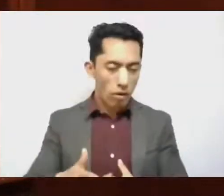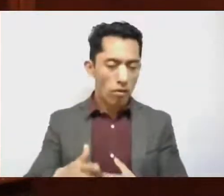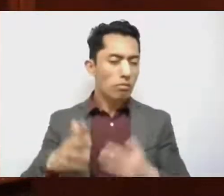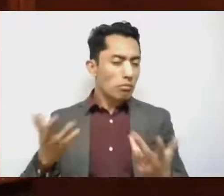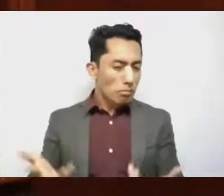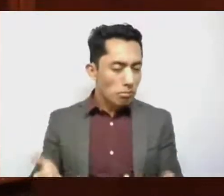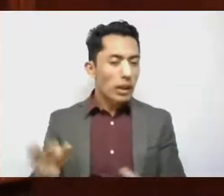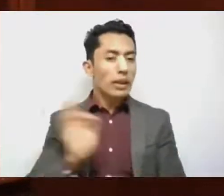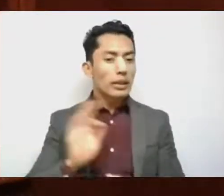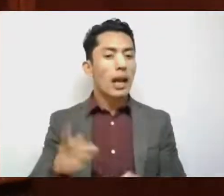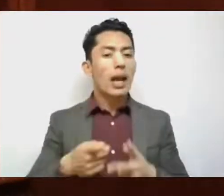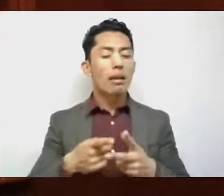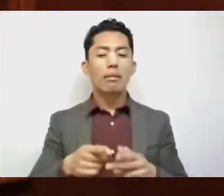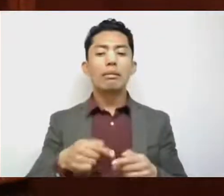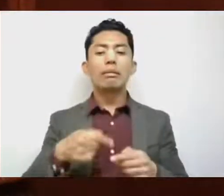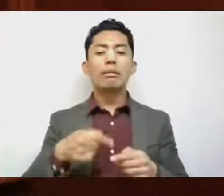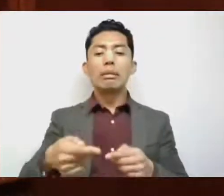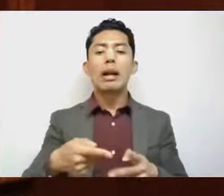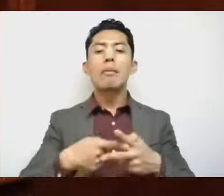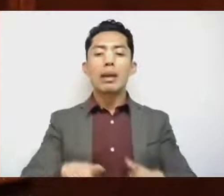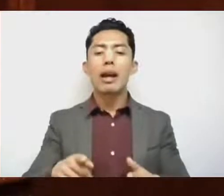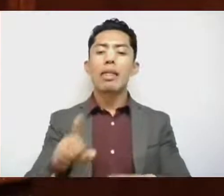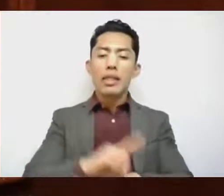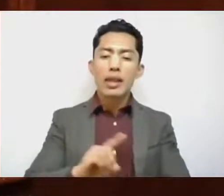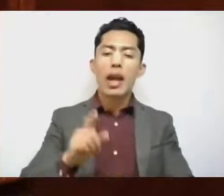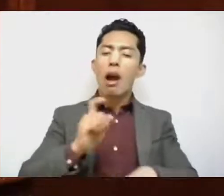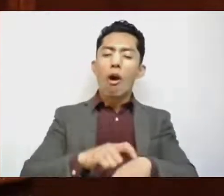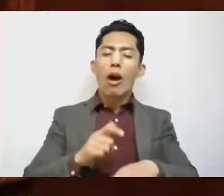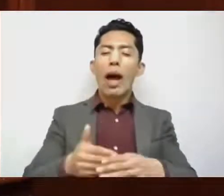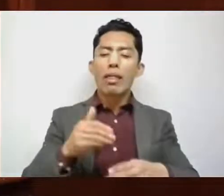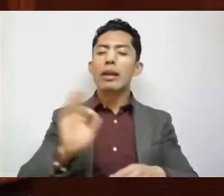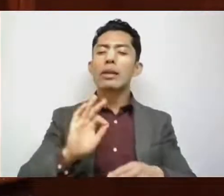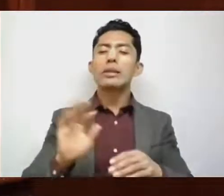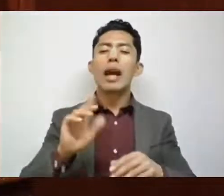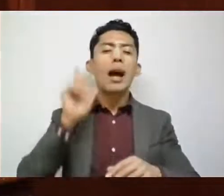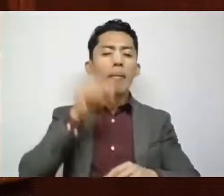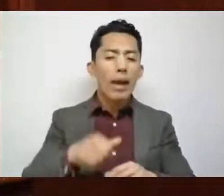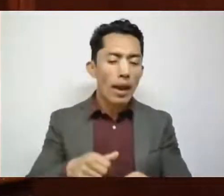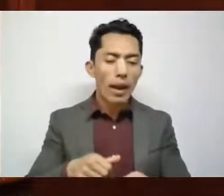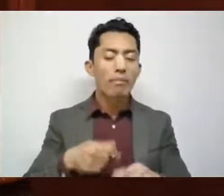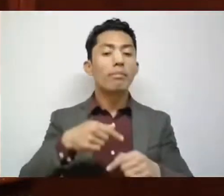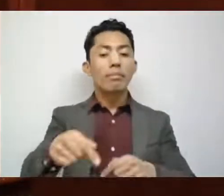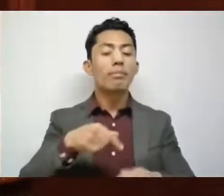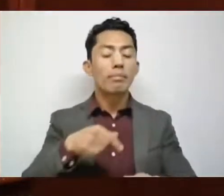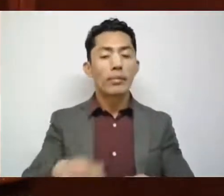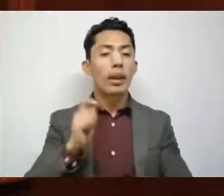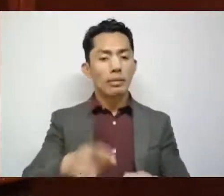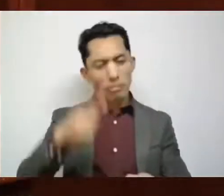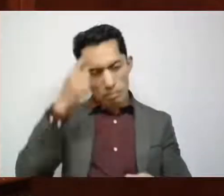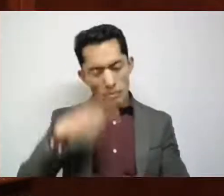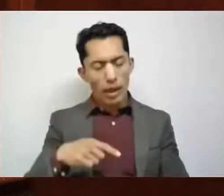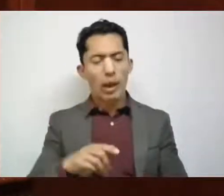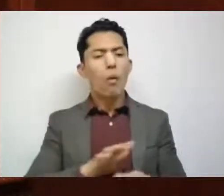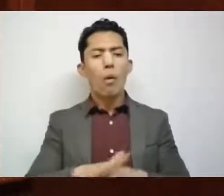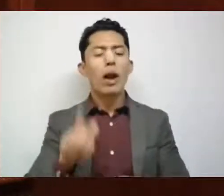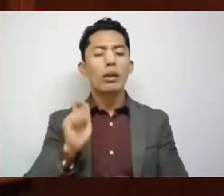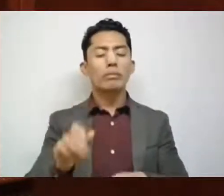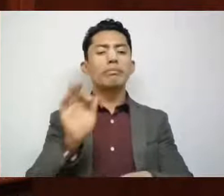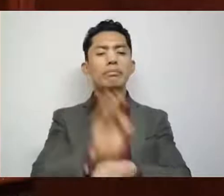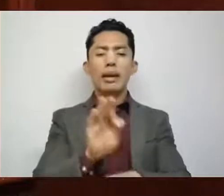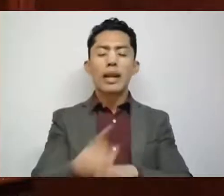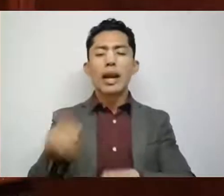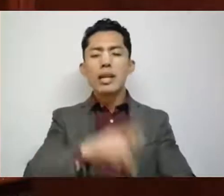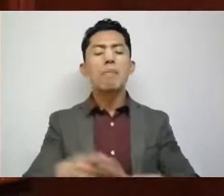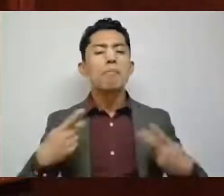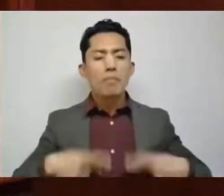comenzar unos días u horas antes y terminar horas después, todo ello para favorecer la reflexión y el